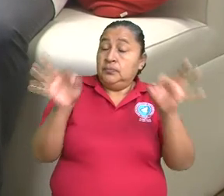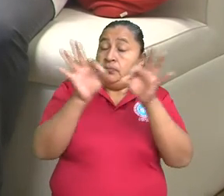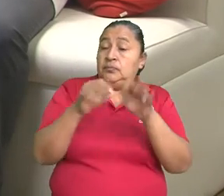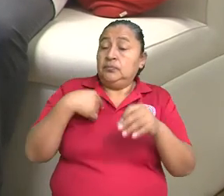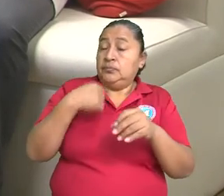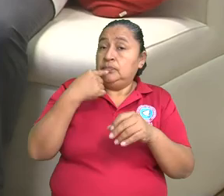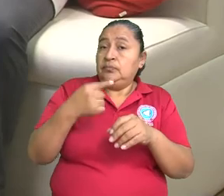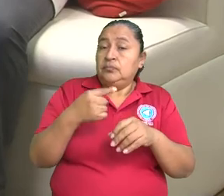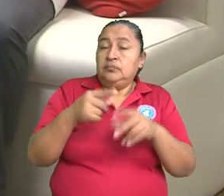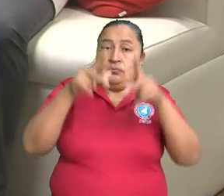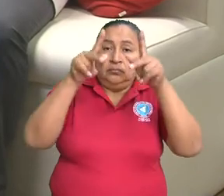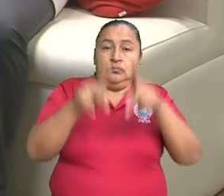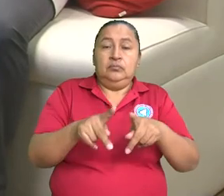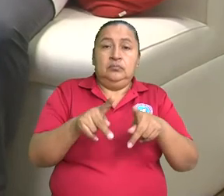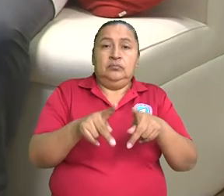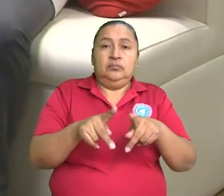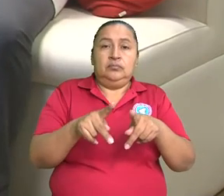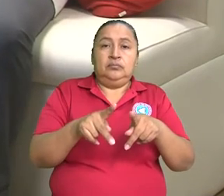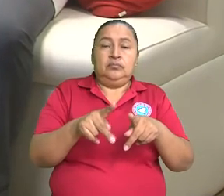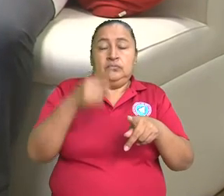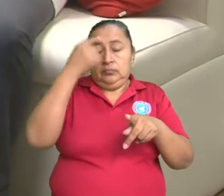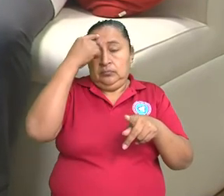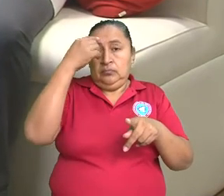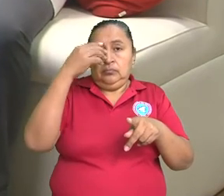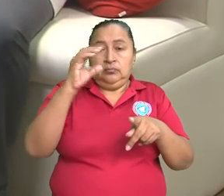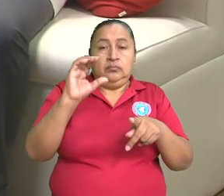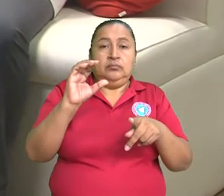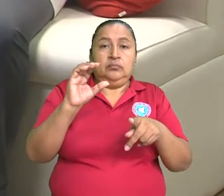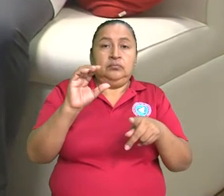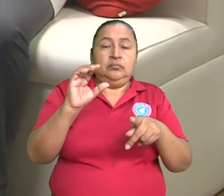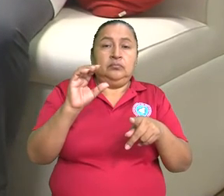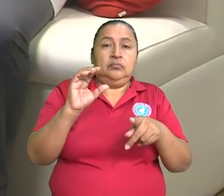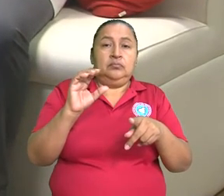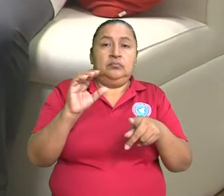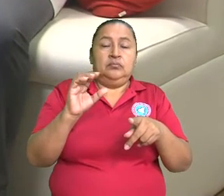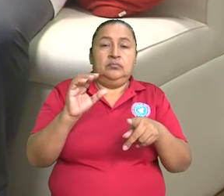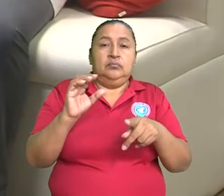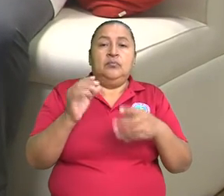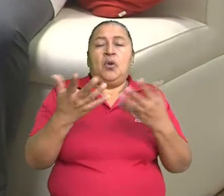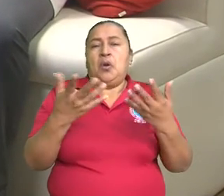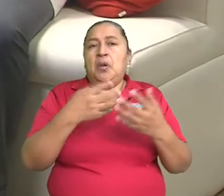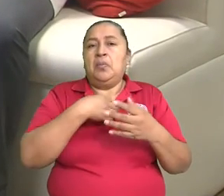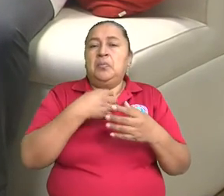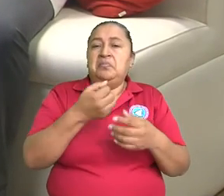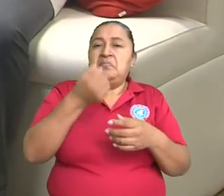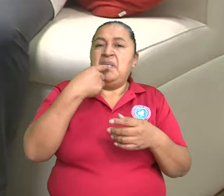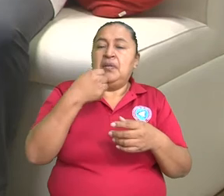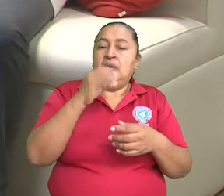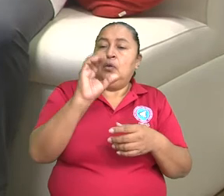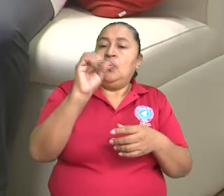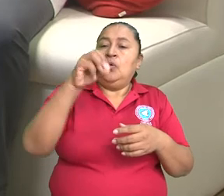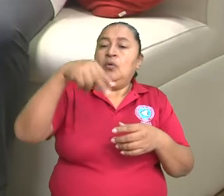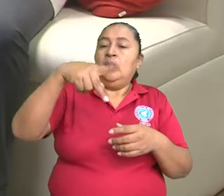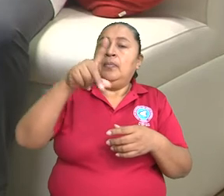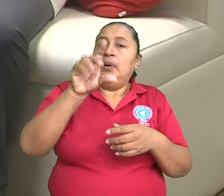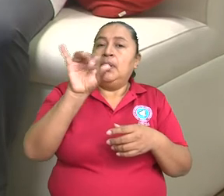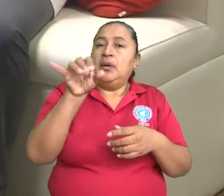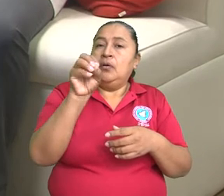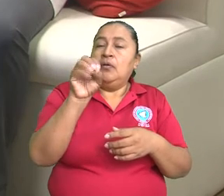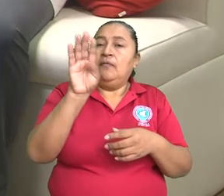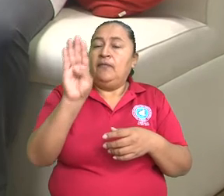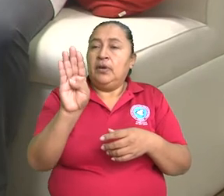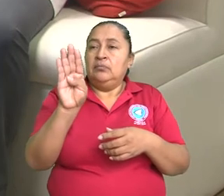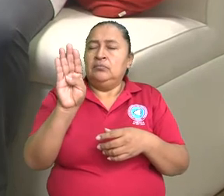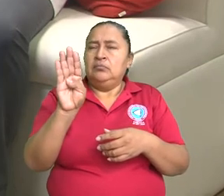doctor, las personas creen que con la toma de complejo B también esto ayuda. Obviamente tiene